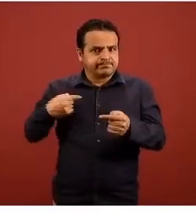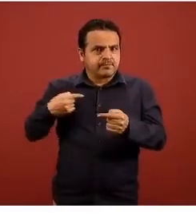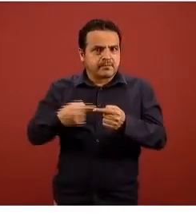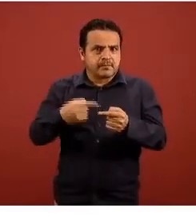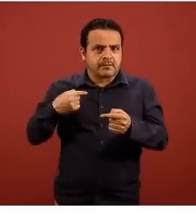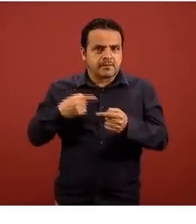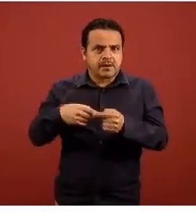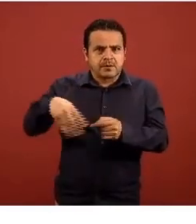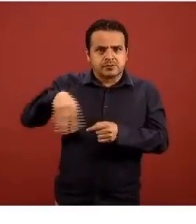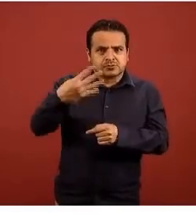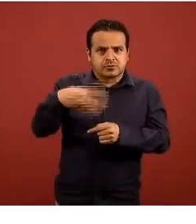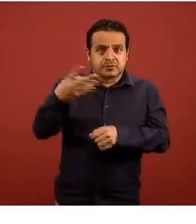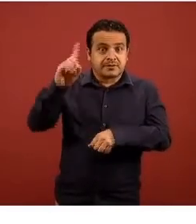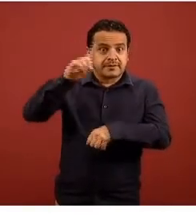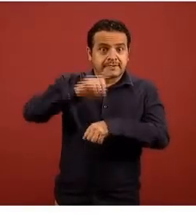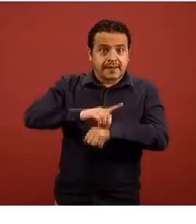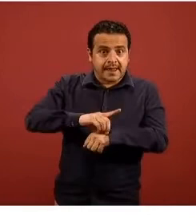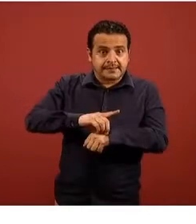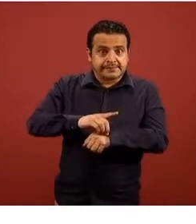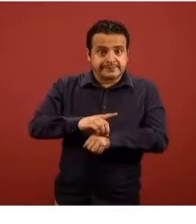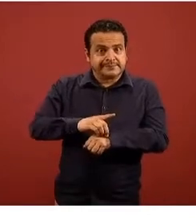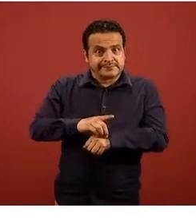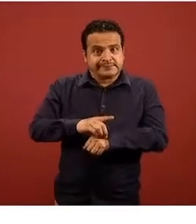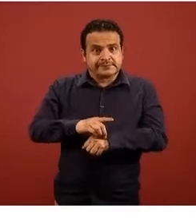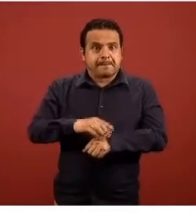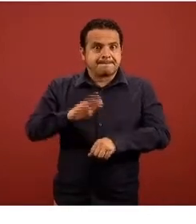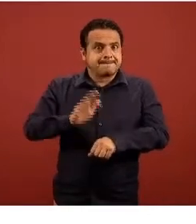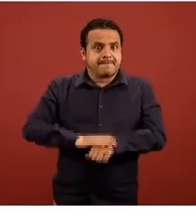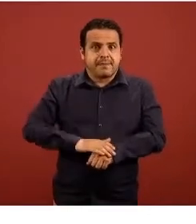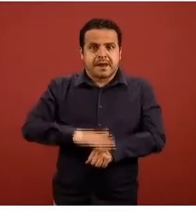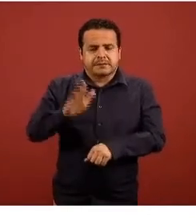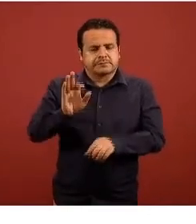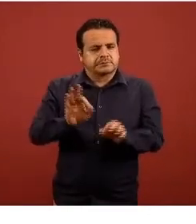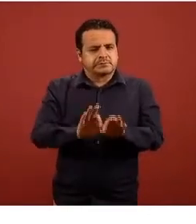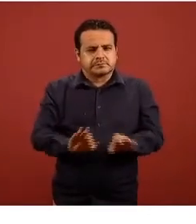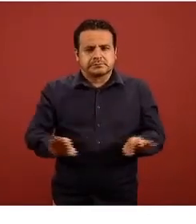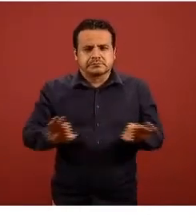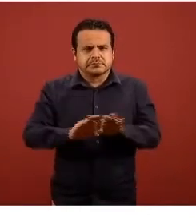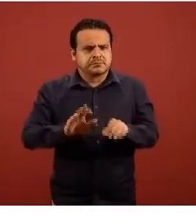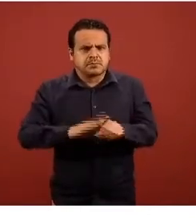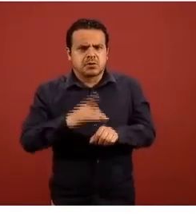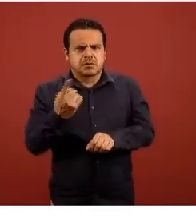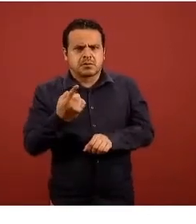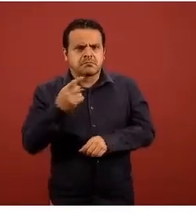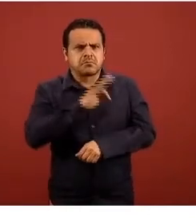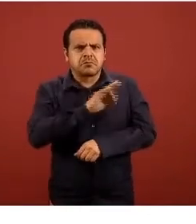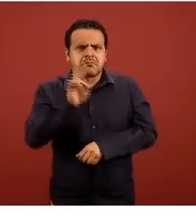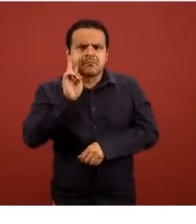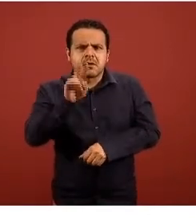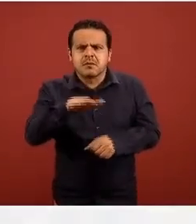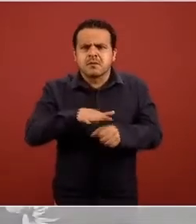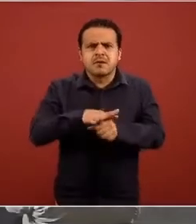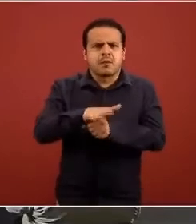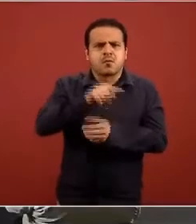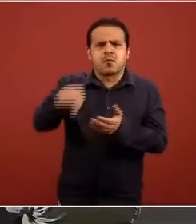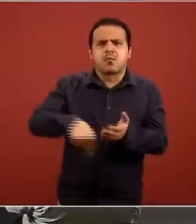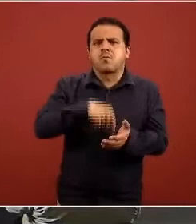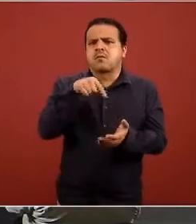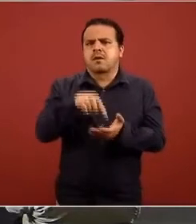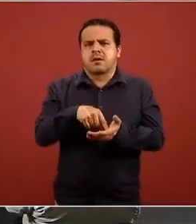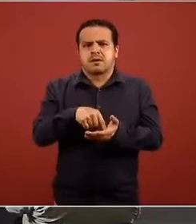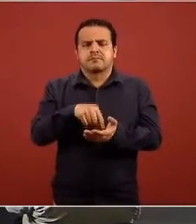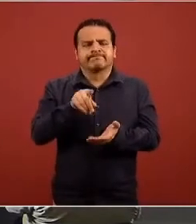los últimos 14 días pues bueno entonces tiene todavía más relevancia porque nos permite visualizar de manera rápida cuáles serían las entidades